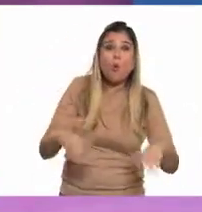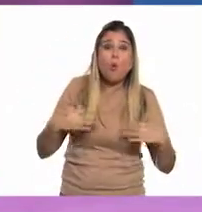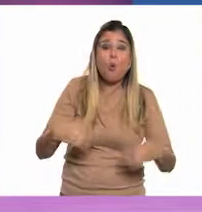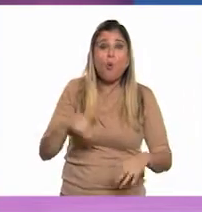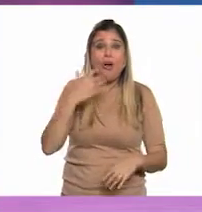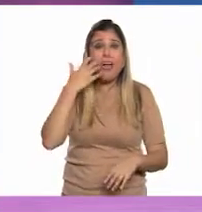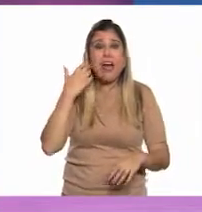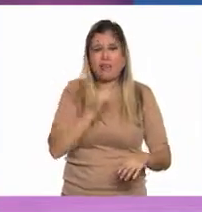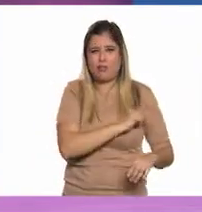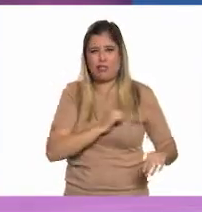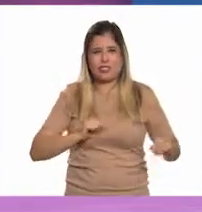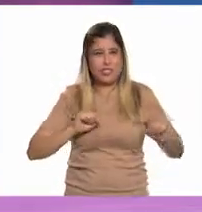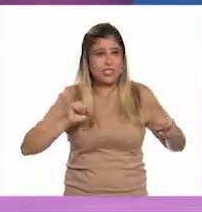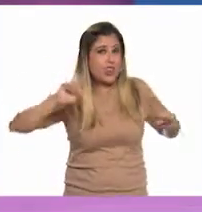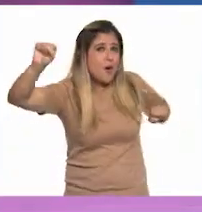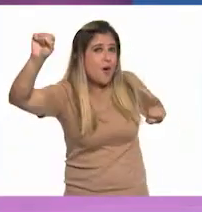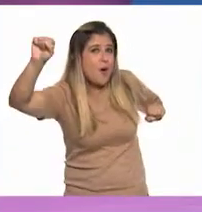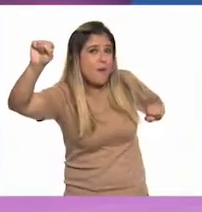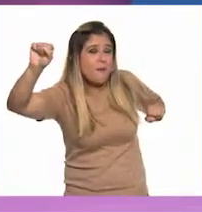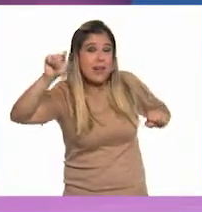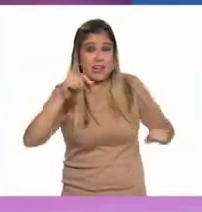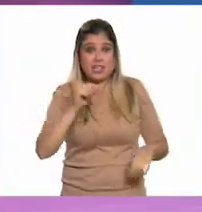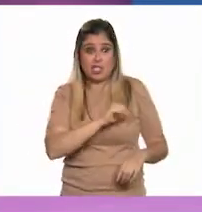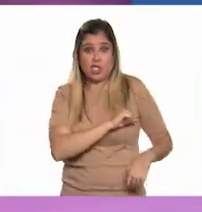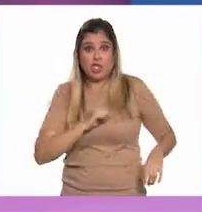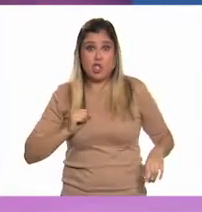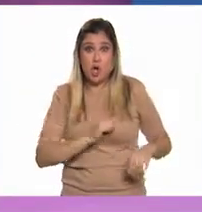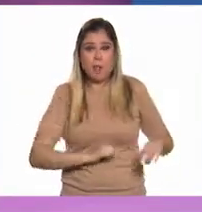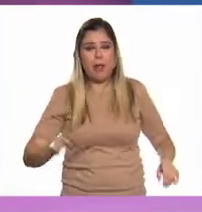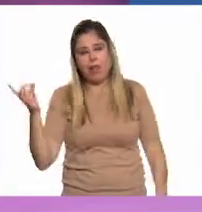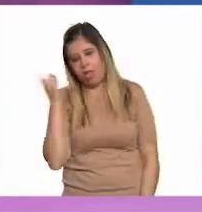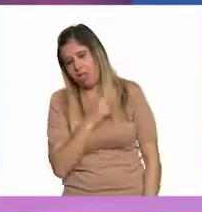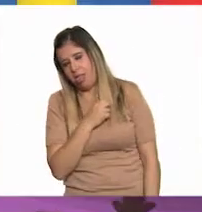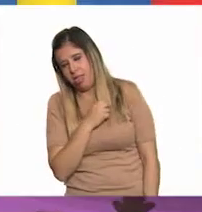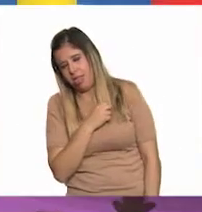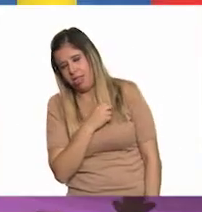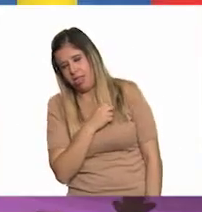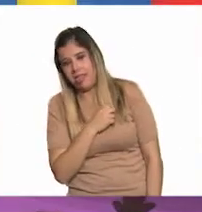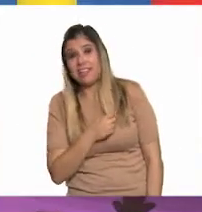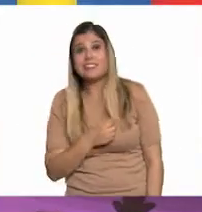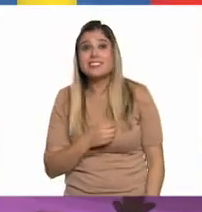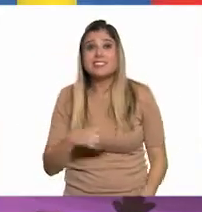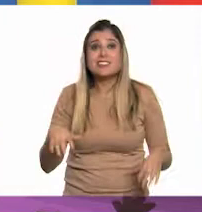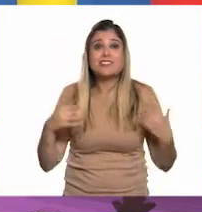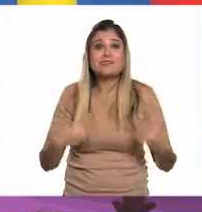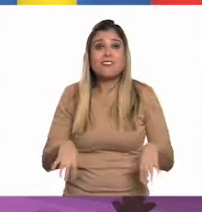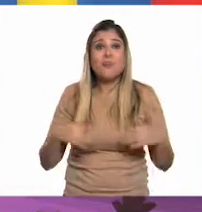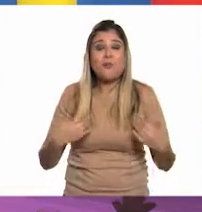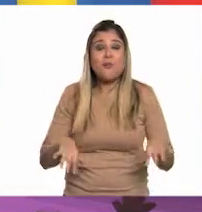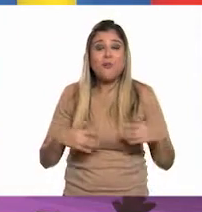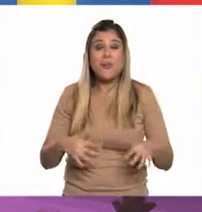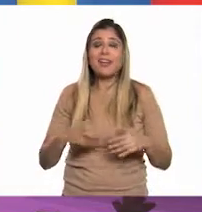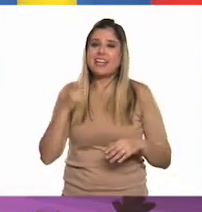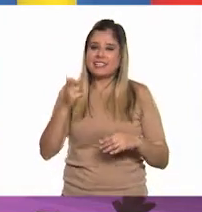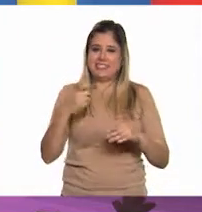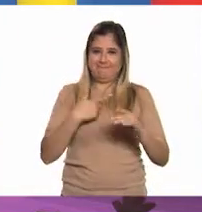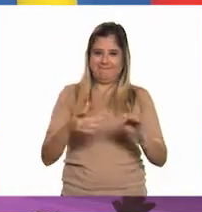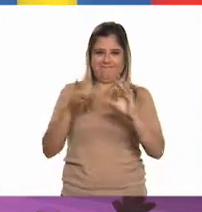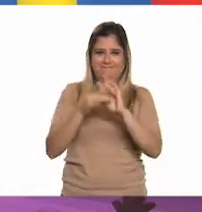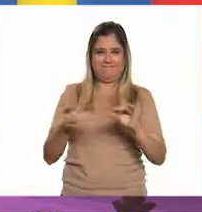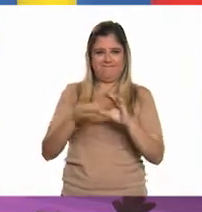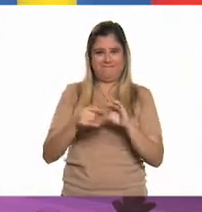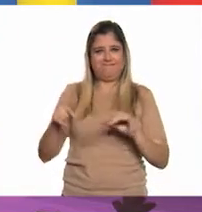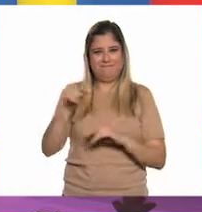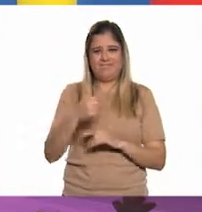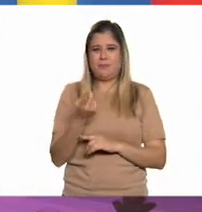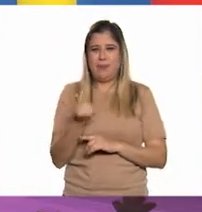gato, super dormilón. Oye, Ton, a mí también me gustaría explicar que, bueno, a mi perrito